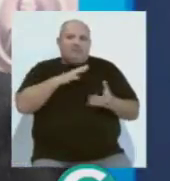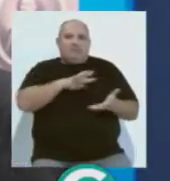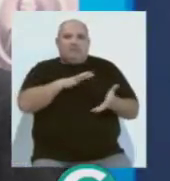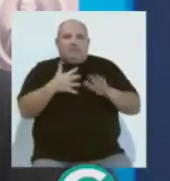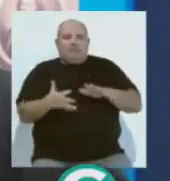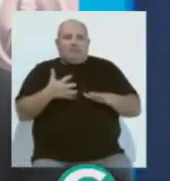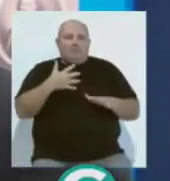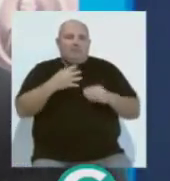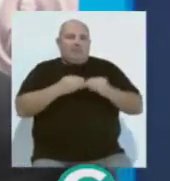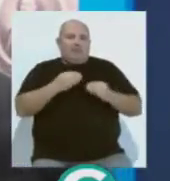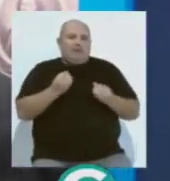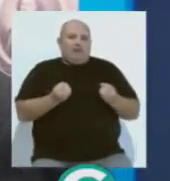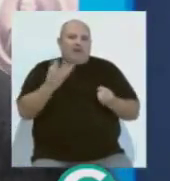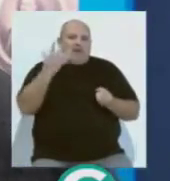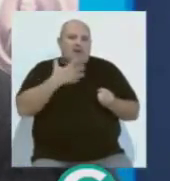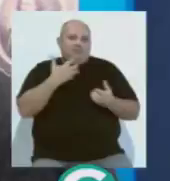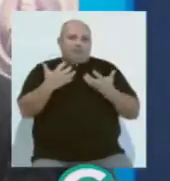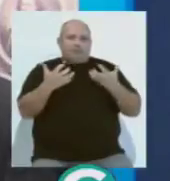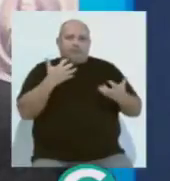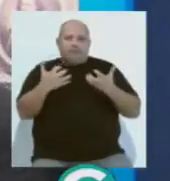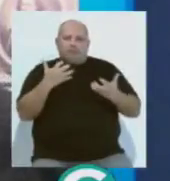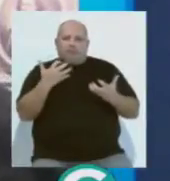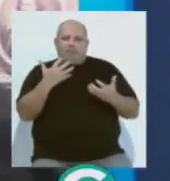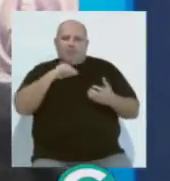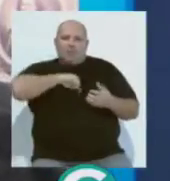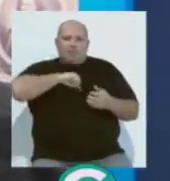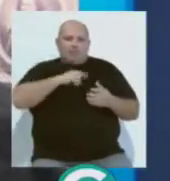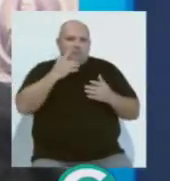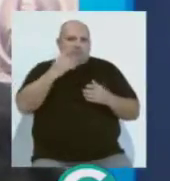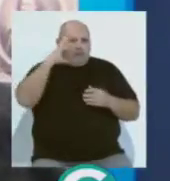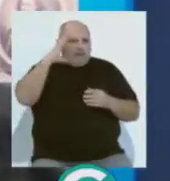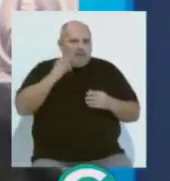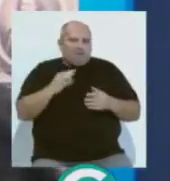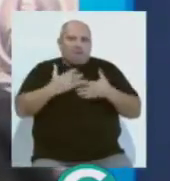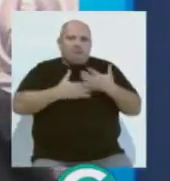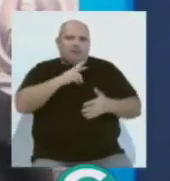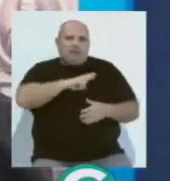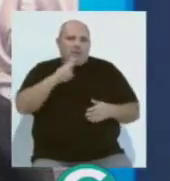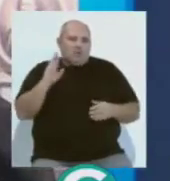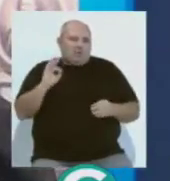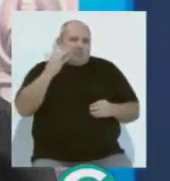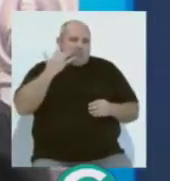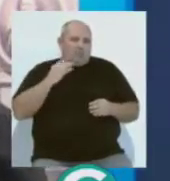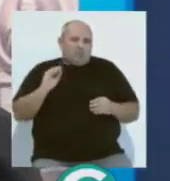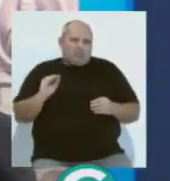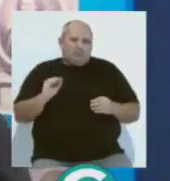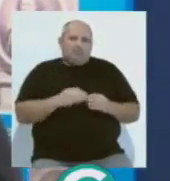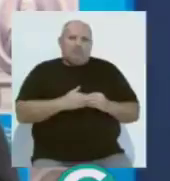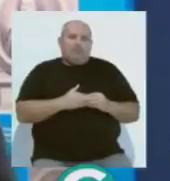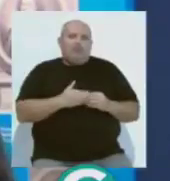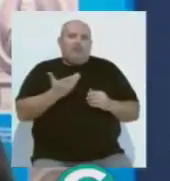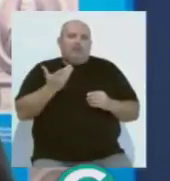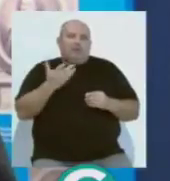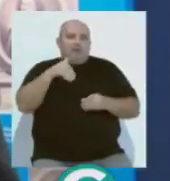intelectual que tiene para crear sus obras, a través de sus convicciones, de sus creencias que desde luego son religiosas y por último en los